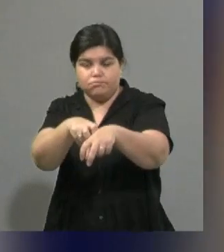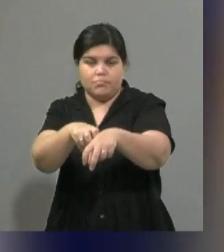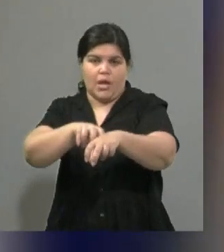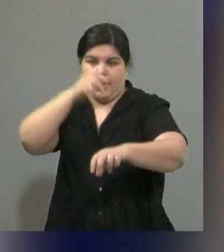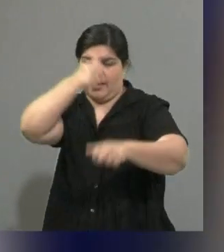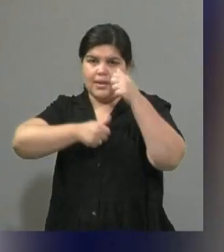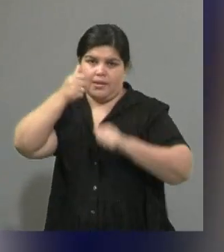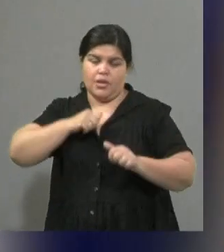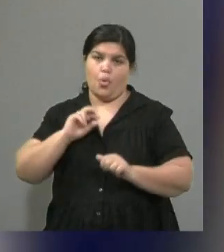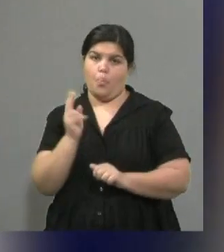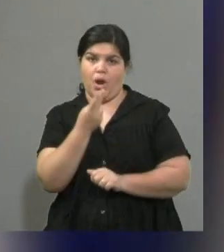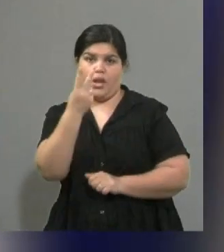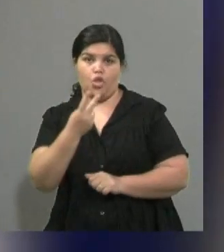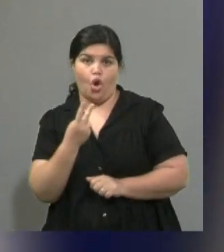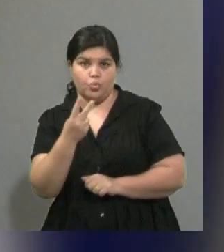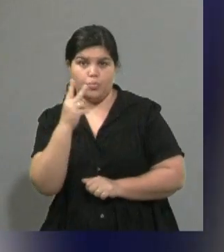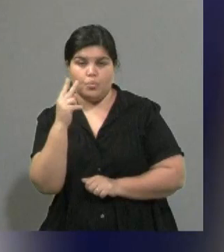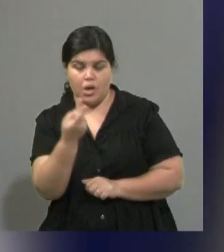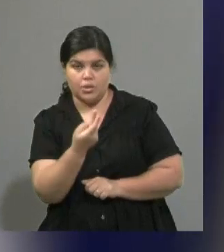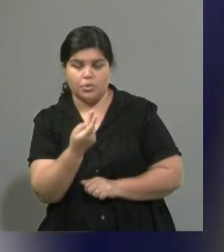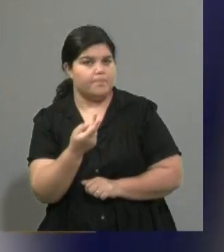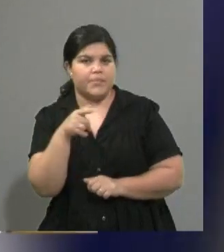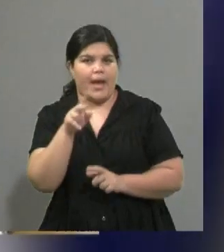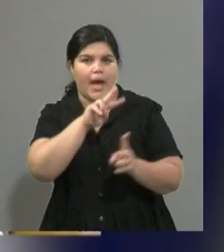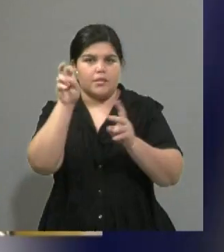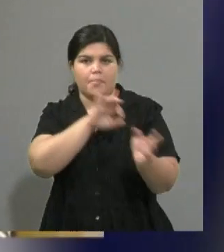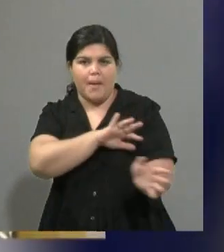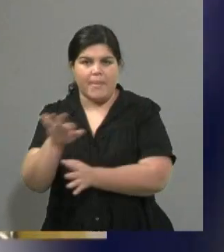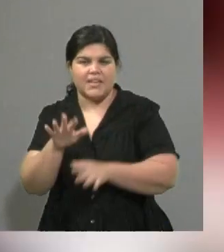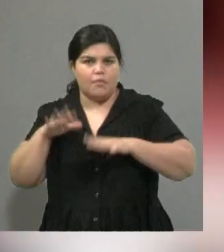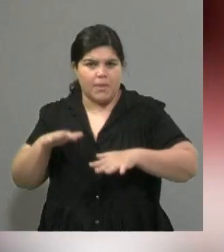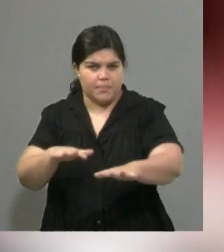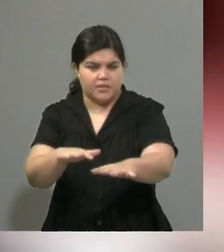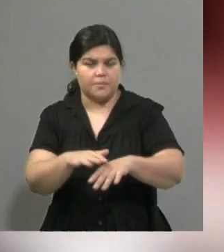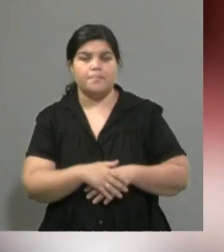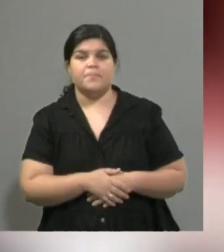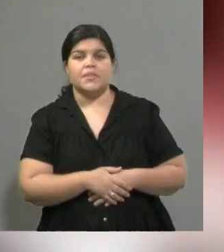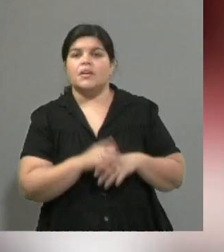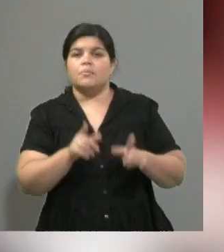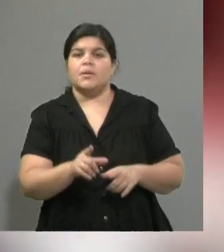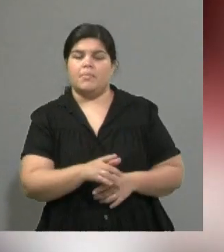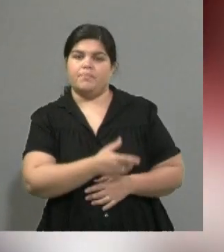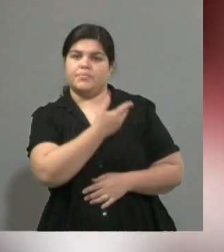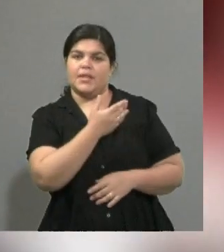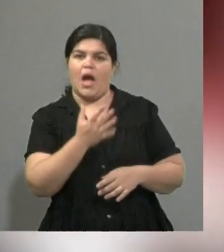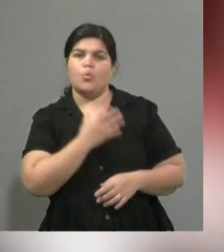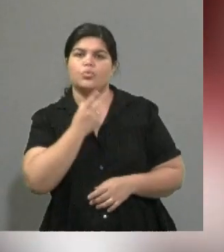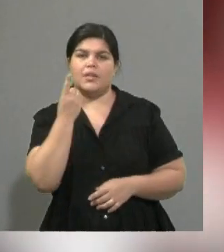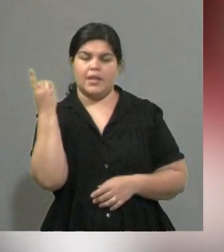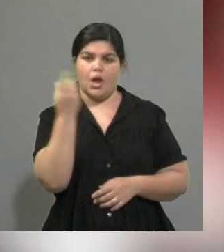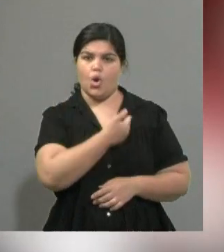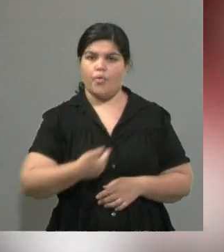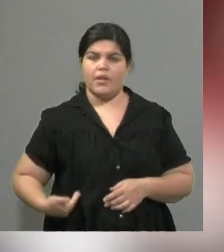400 personas detenidas en el contexto de distintos saqueos. Lo que dicen desde las autoridades del gobierno chileno es que estos